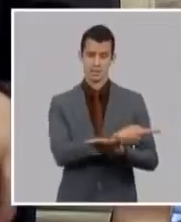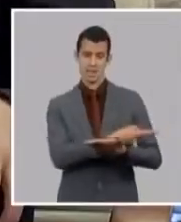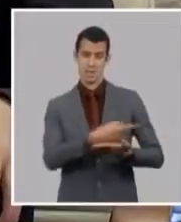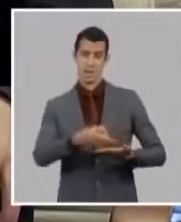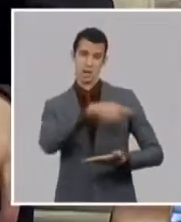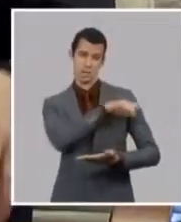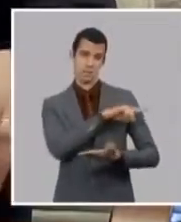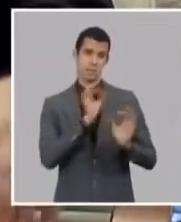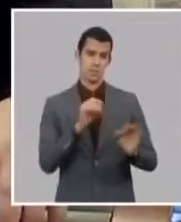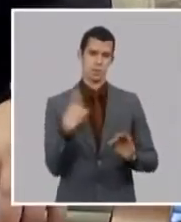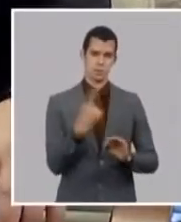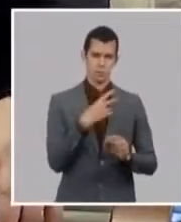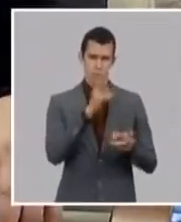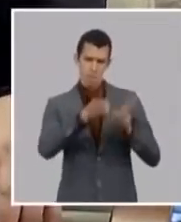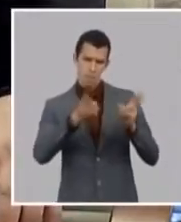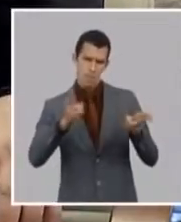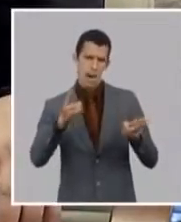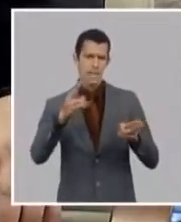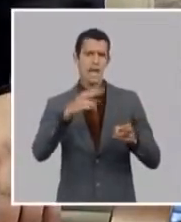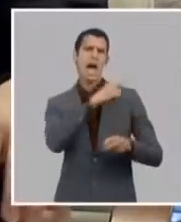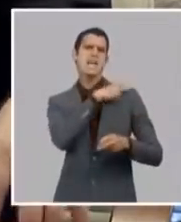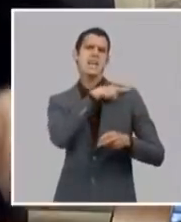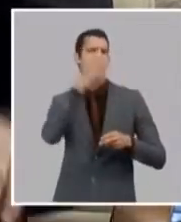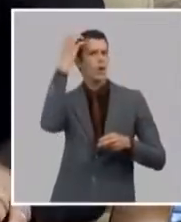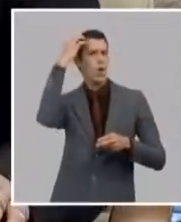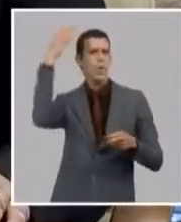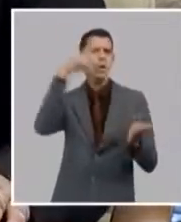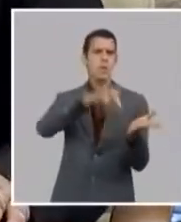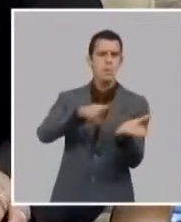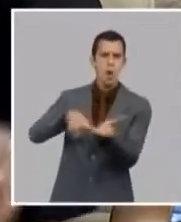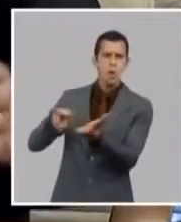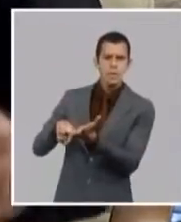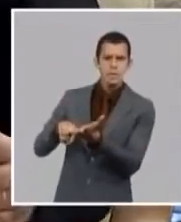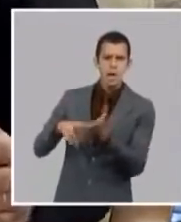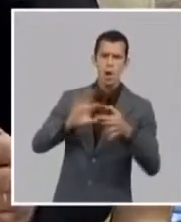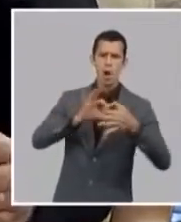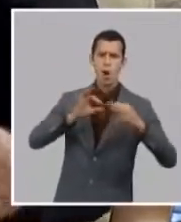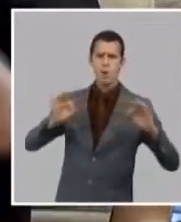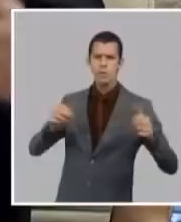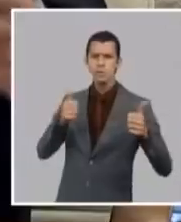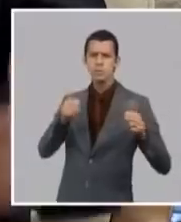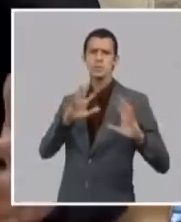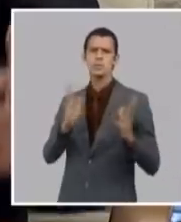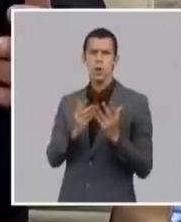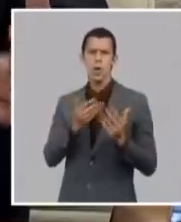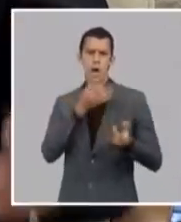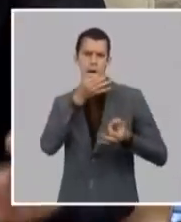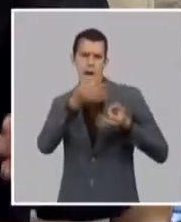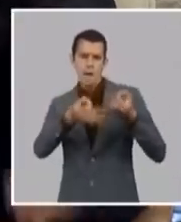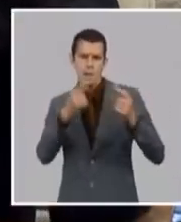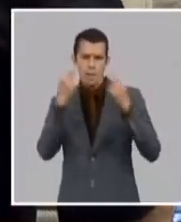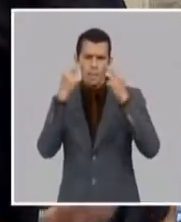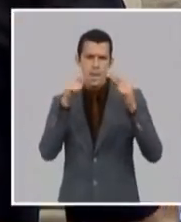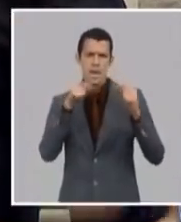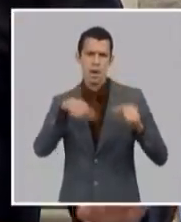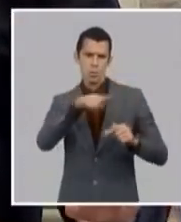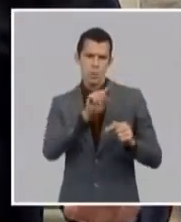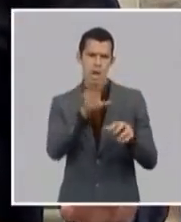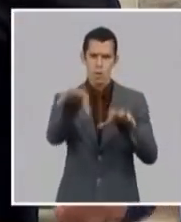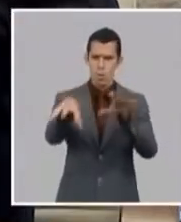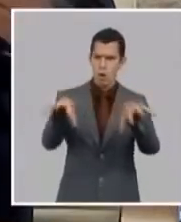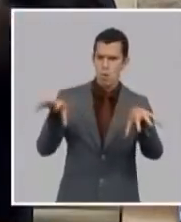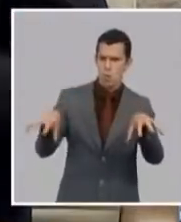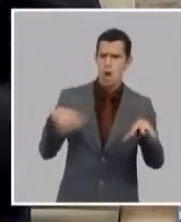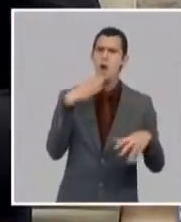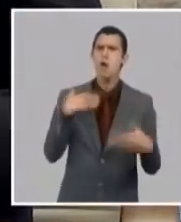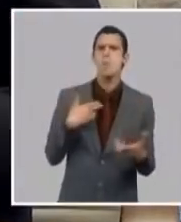generalizar algunas experiencias que se han hecho puntuales y es ver cómo logramos sobre todo empezando por aquellas personas más vulnerables